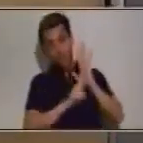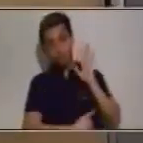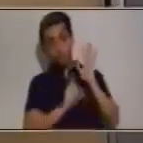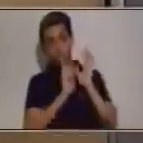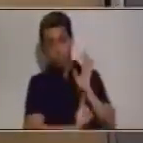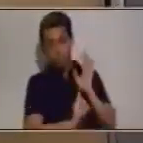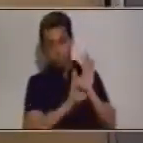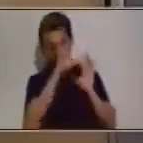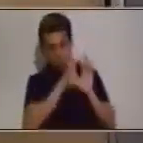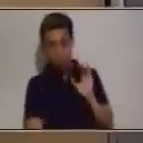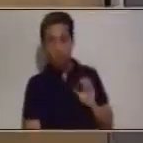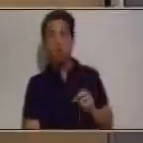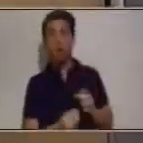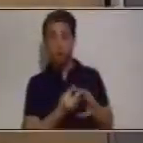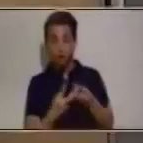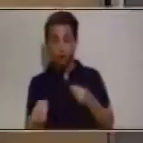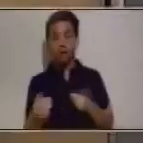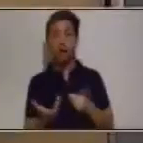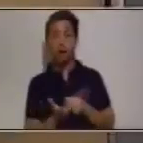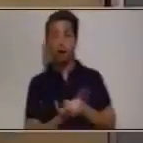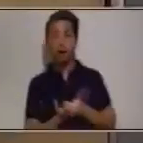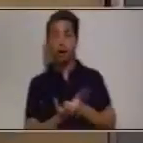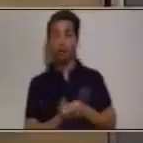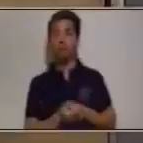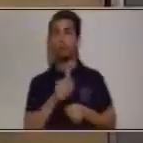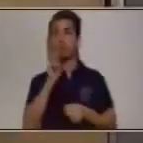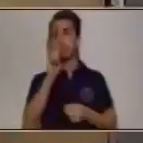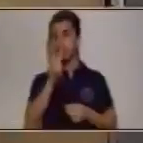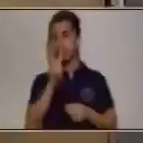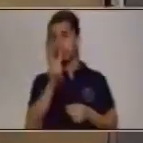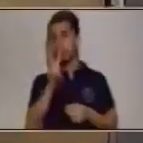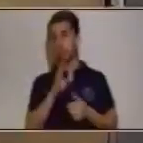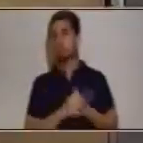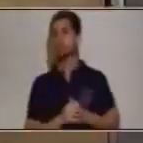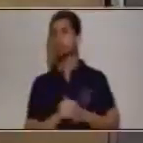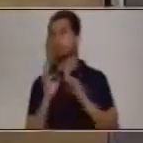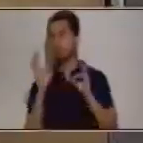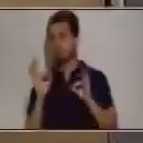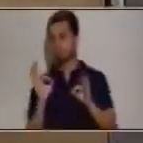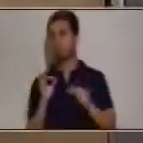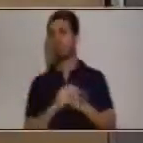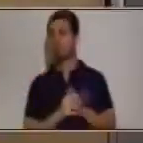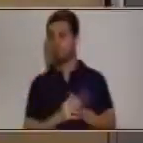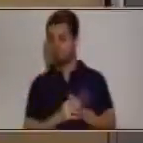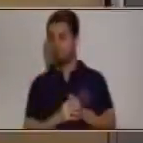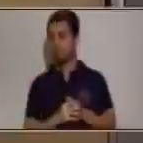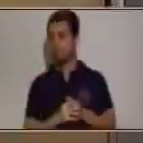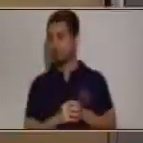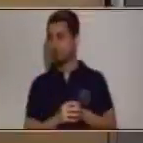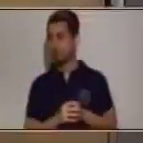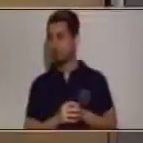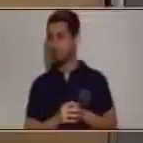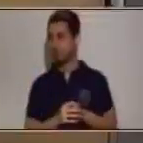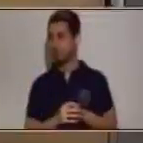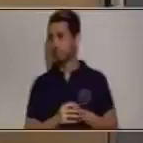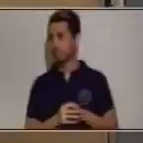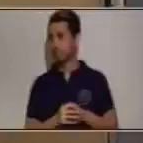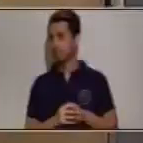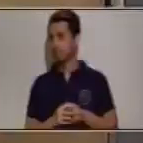a 4 le quito 1 me van a quedar 3 muy bien excelente vamos recapitulando